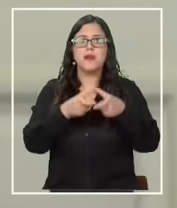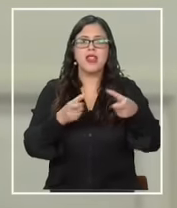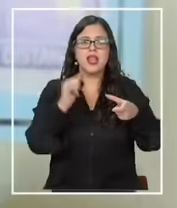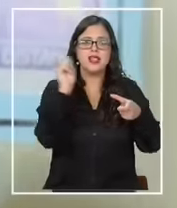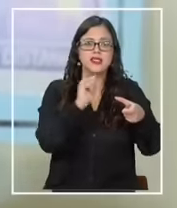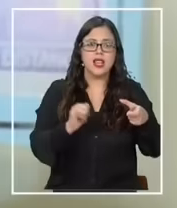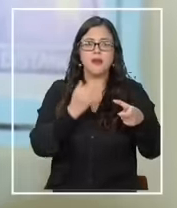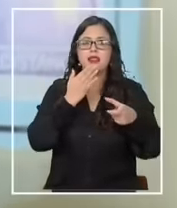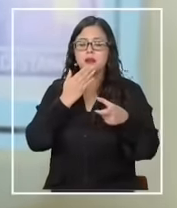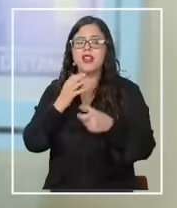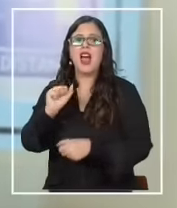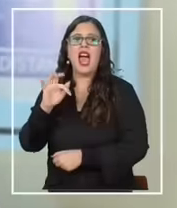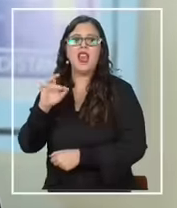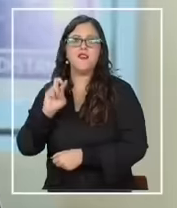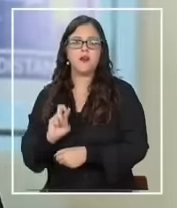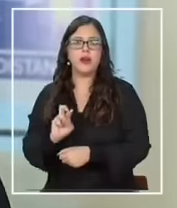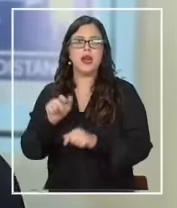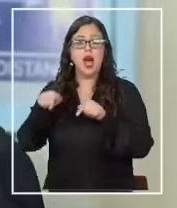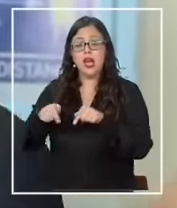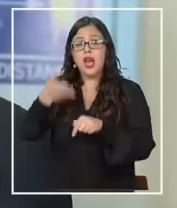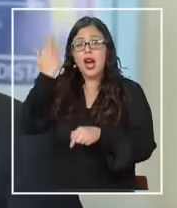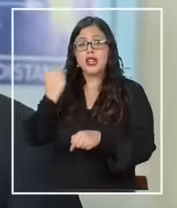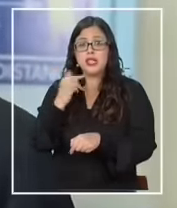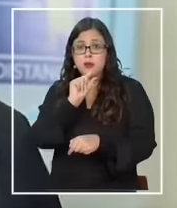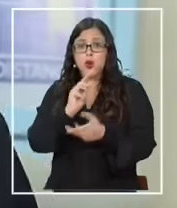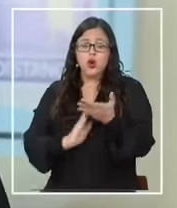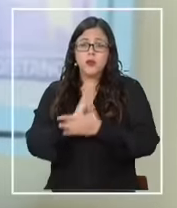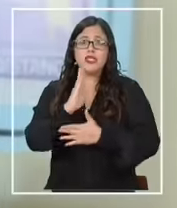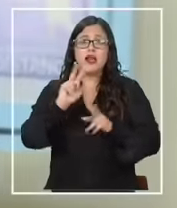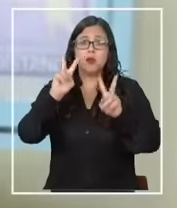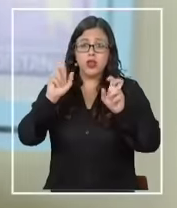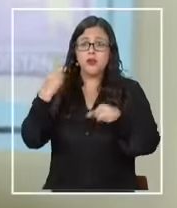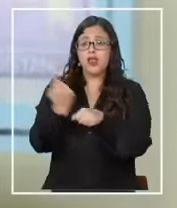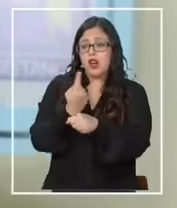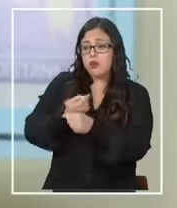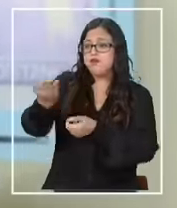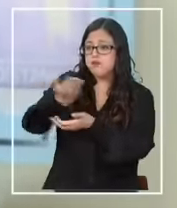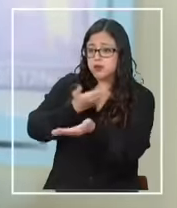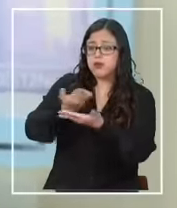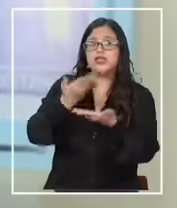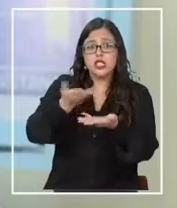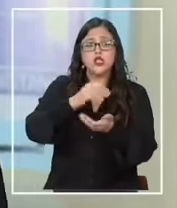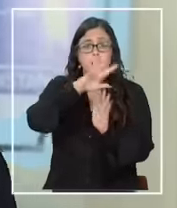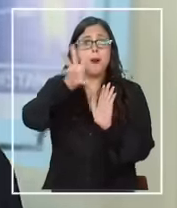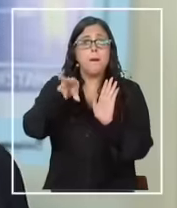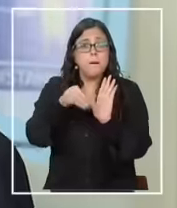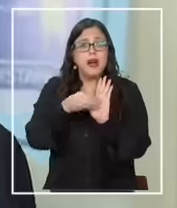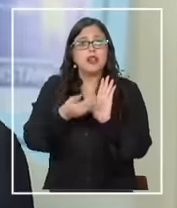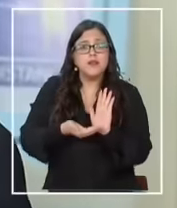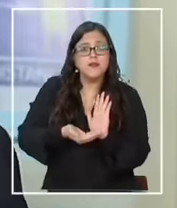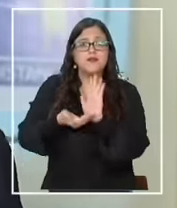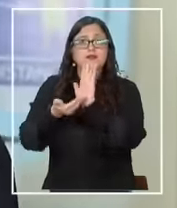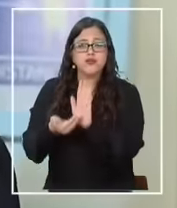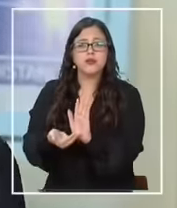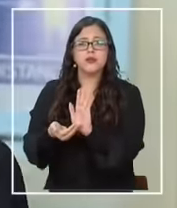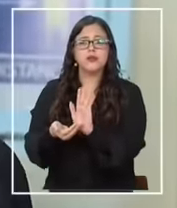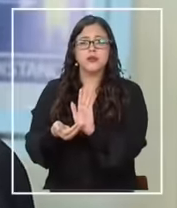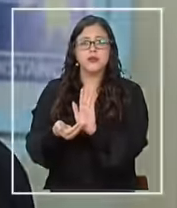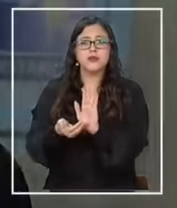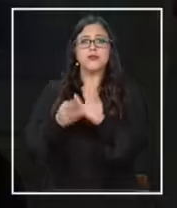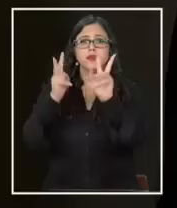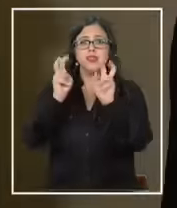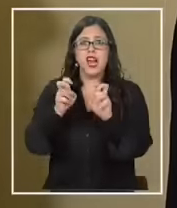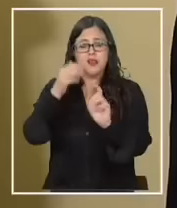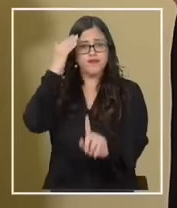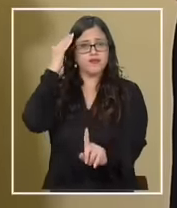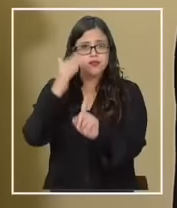y de la AFP. Estamos iniciando el debate, como ustedes comprenden, y será parte de lo que vamos a proponer ya cuando entremos en el debate